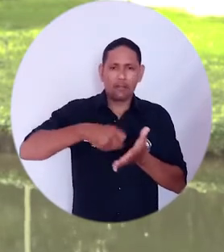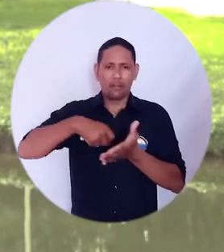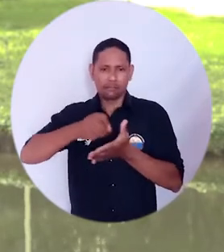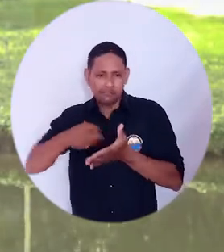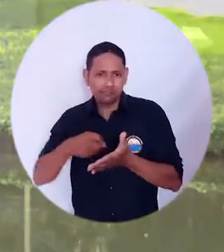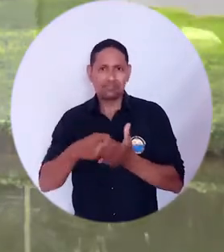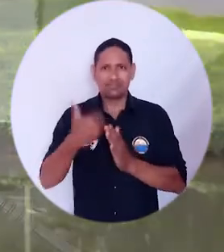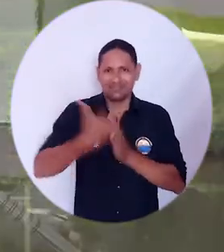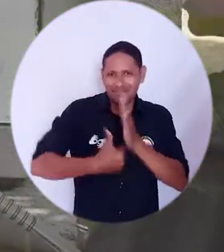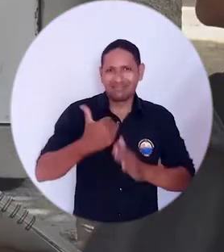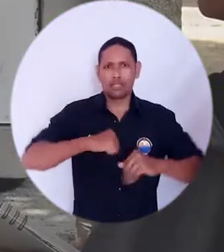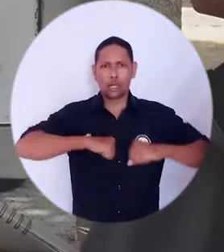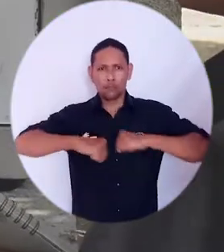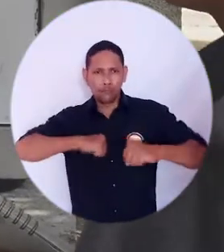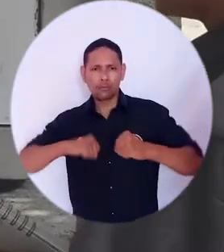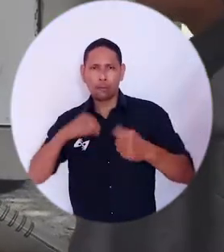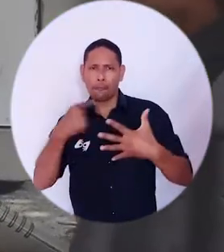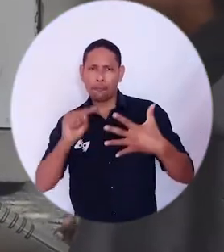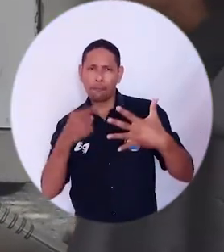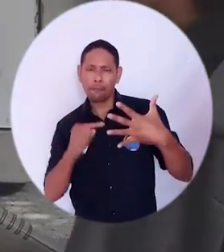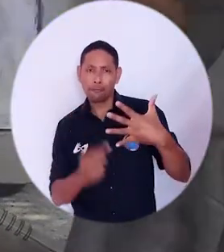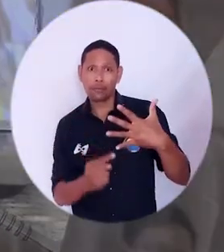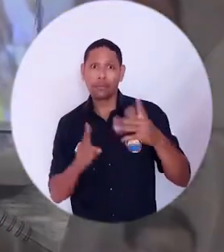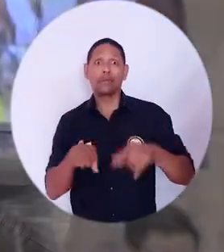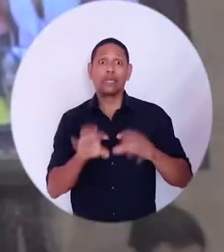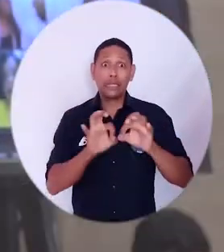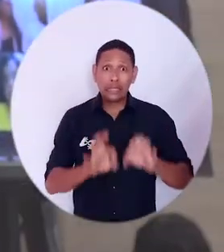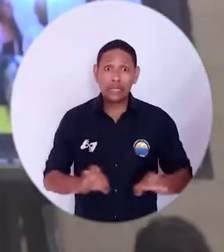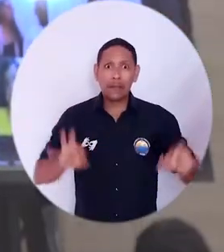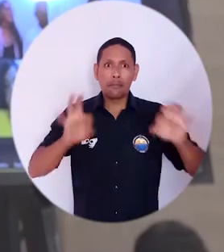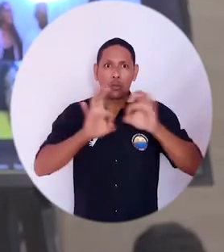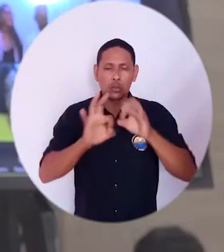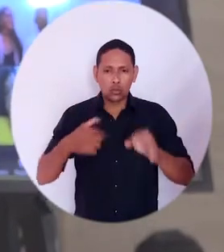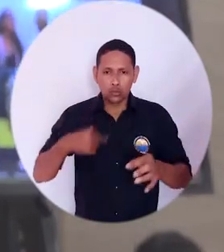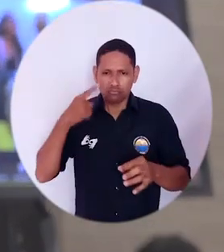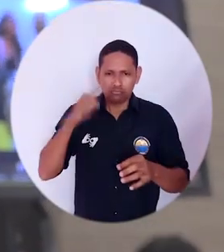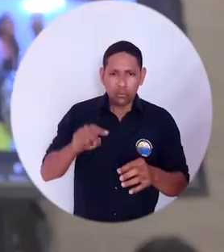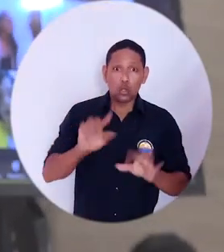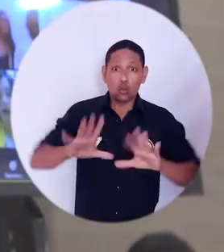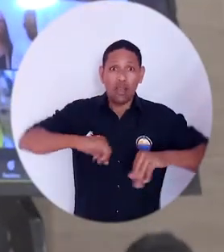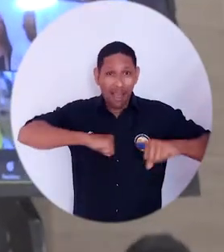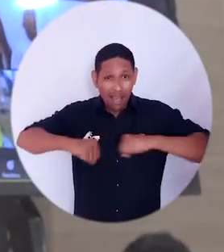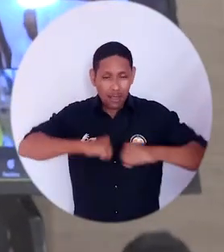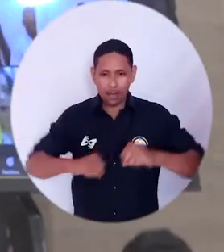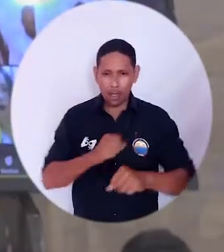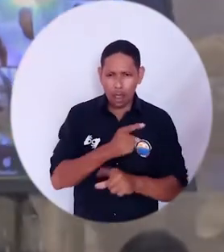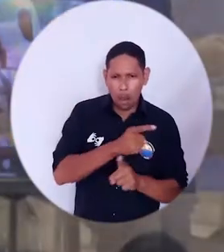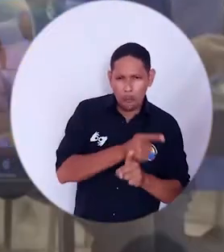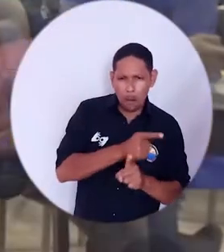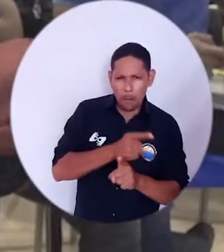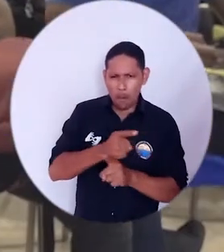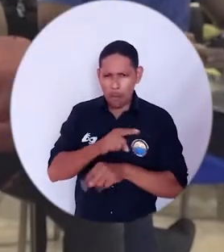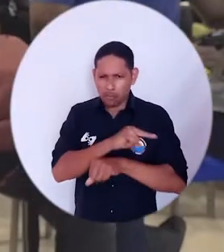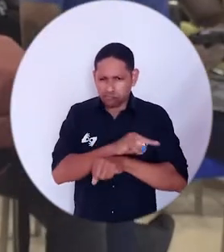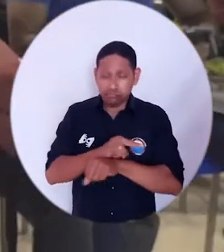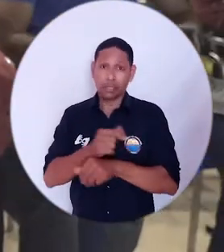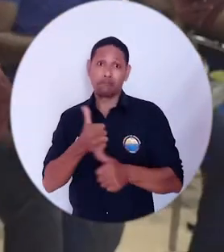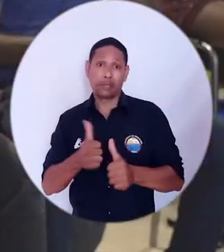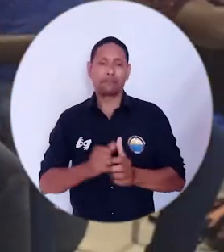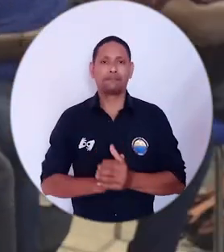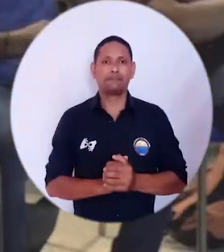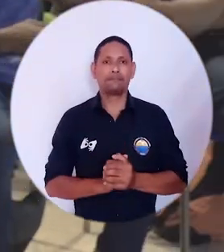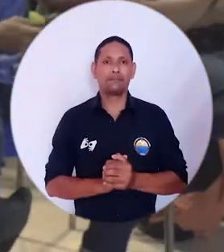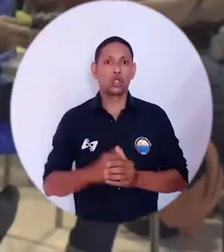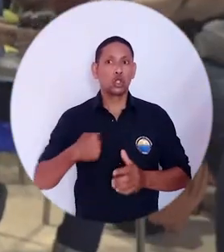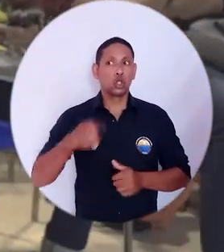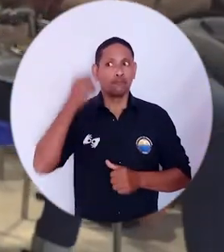firmar los documentos pertinentes a las actividades y, algo muy importante, velaré porque éstas se lleven a cabo satisfactoriamente. Pienso